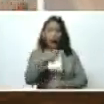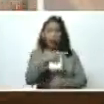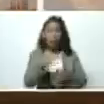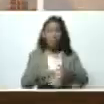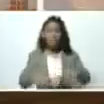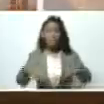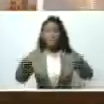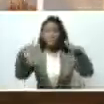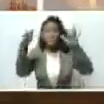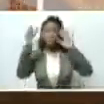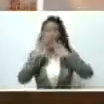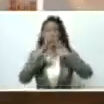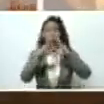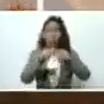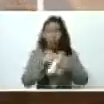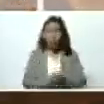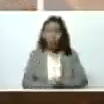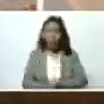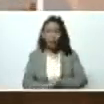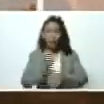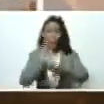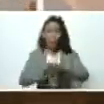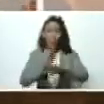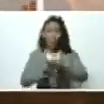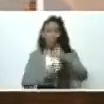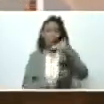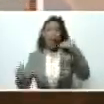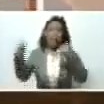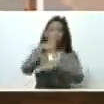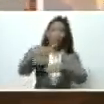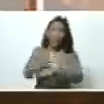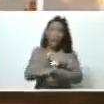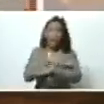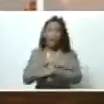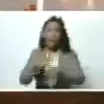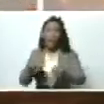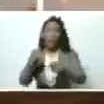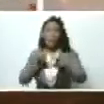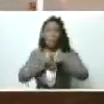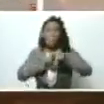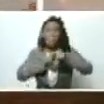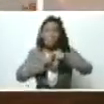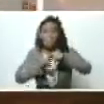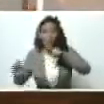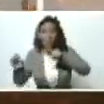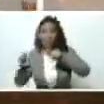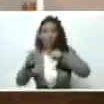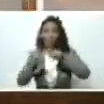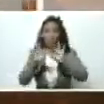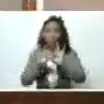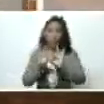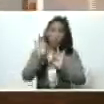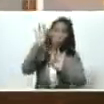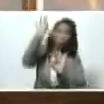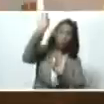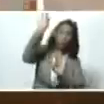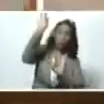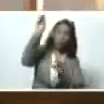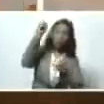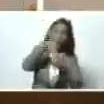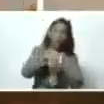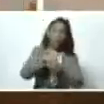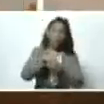desbordó y pasó por encima de la calle y subió metros, más de un metro, metro, metro y medio, dentro de las casas.